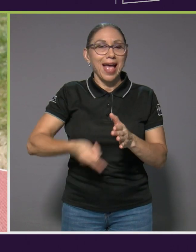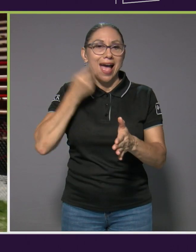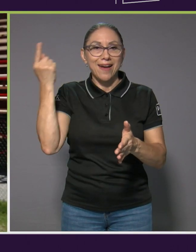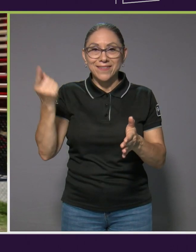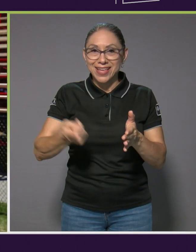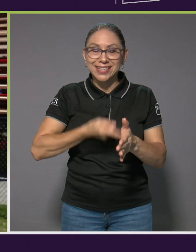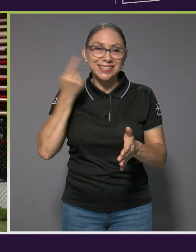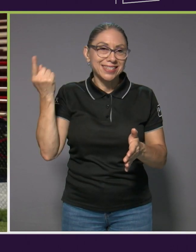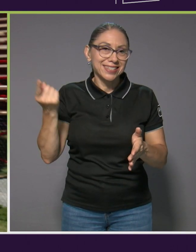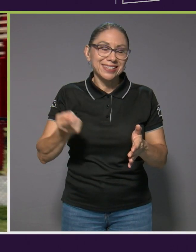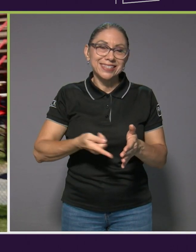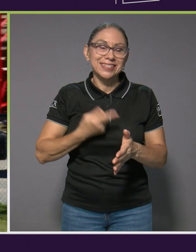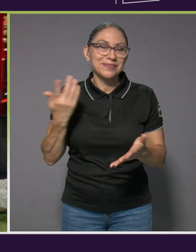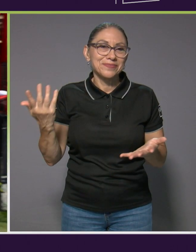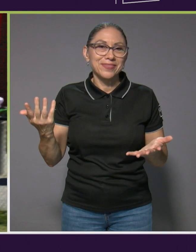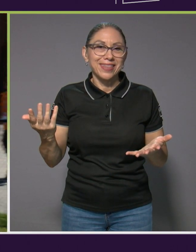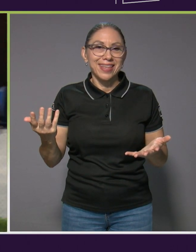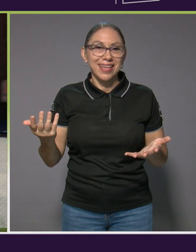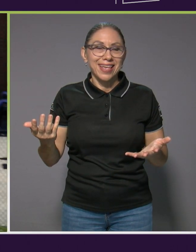este,